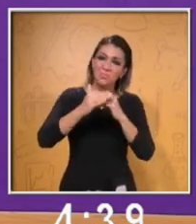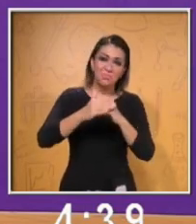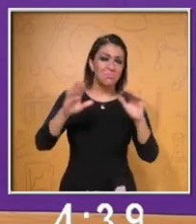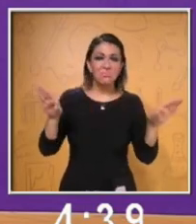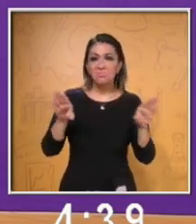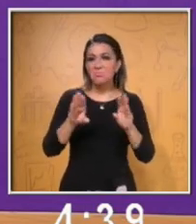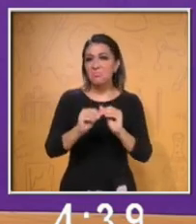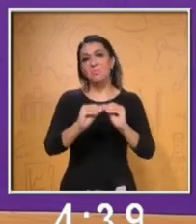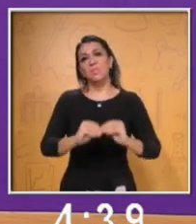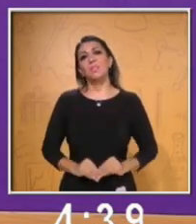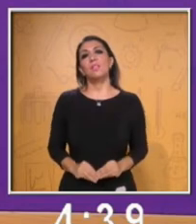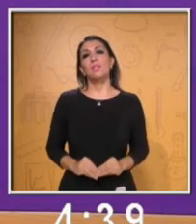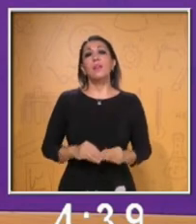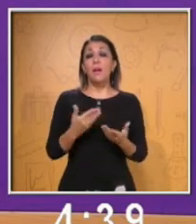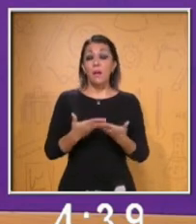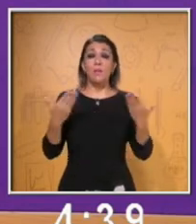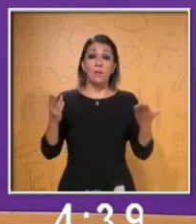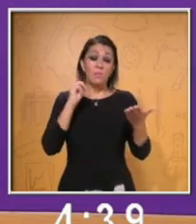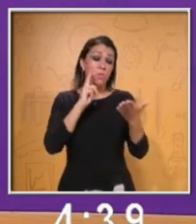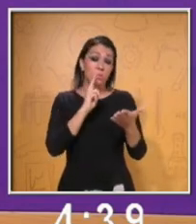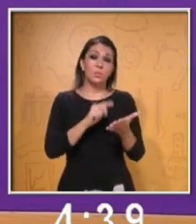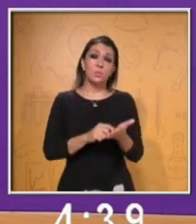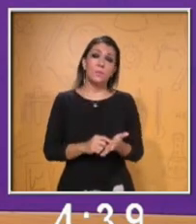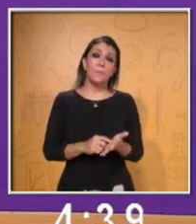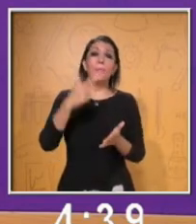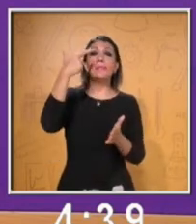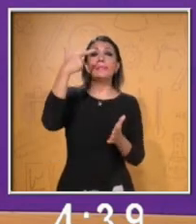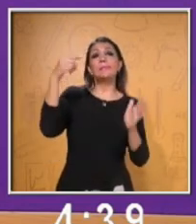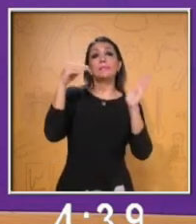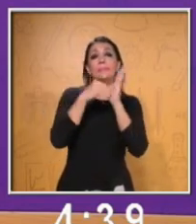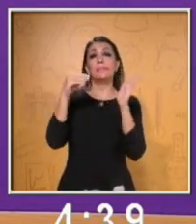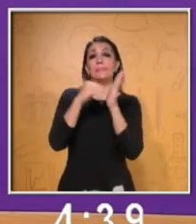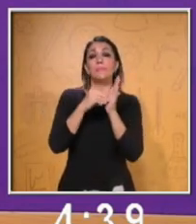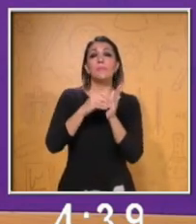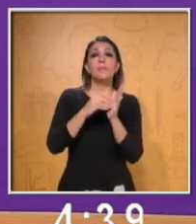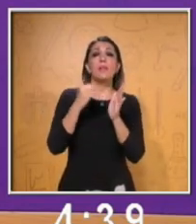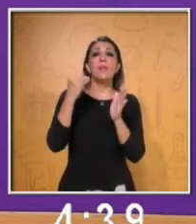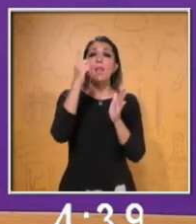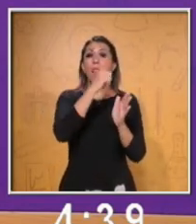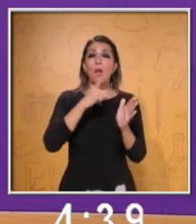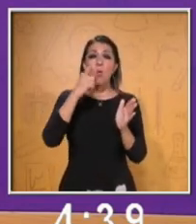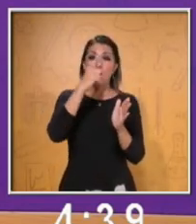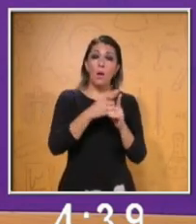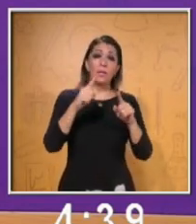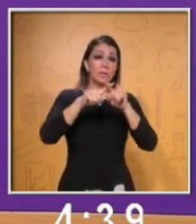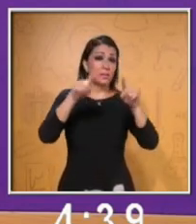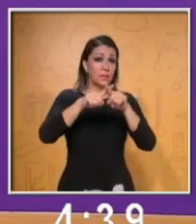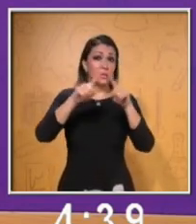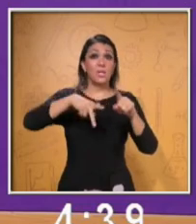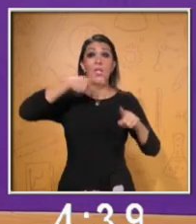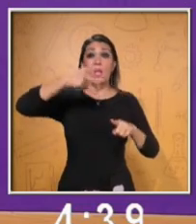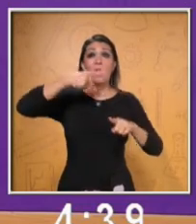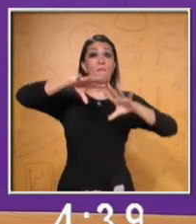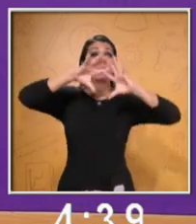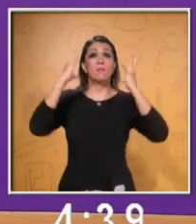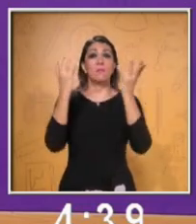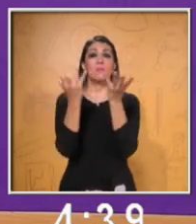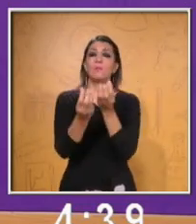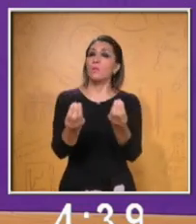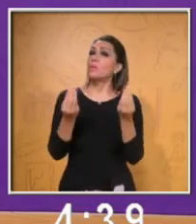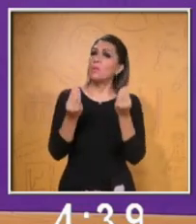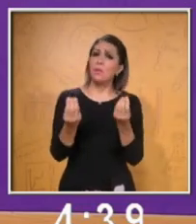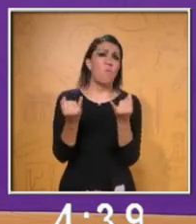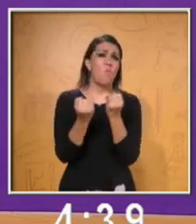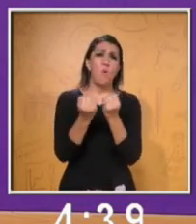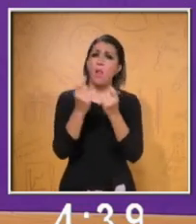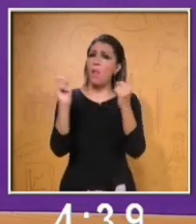revisar ahorita lo que nos dice al respecto. Hay más de 7,000 lenguas vivas que se hablan en el planeta y muchos estilos de música